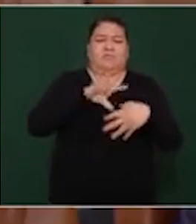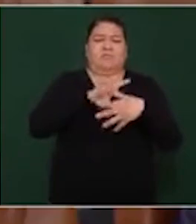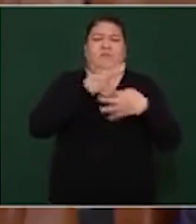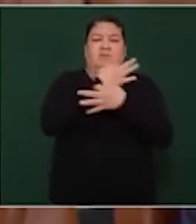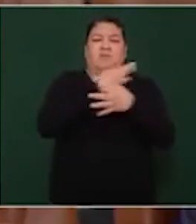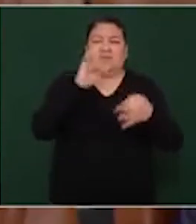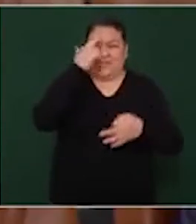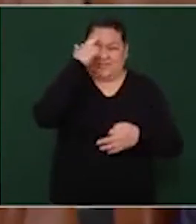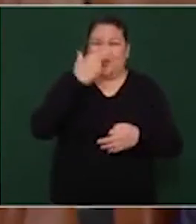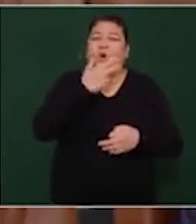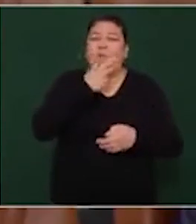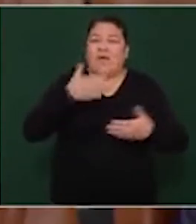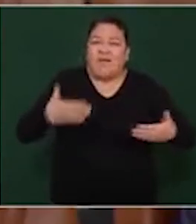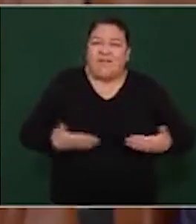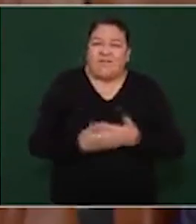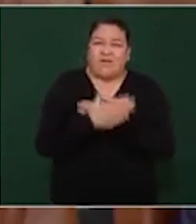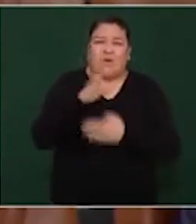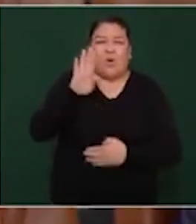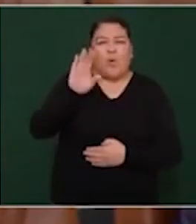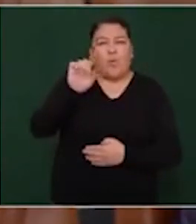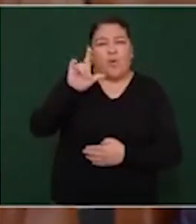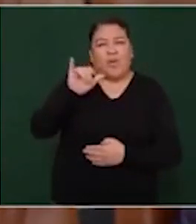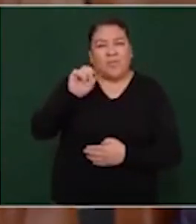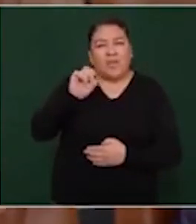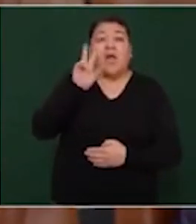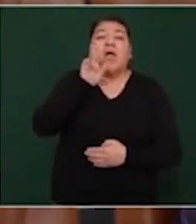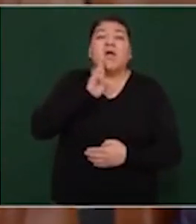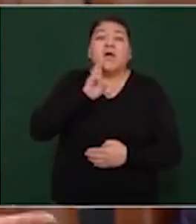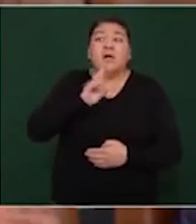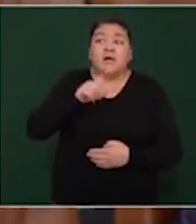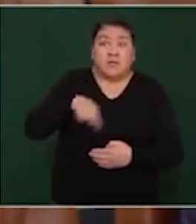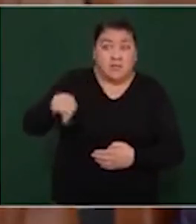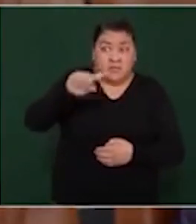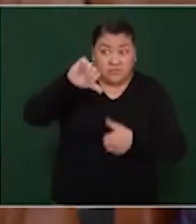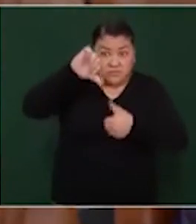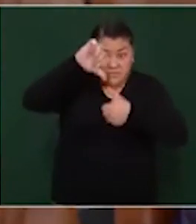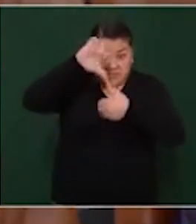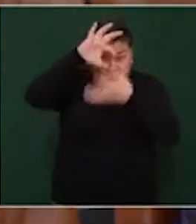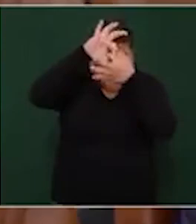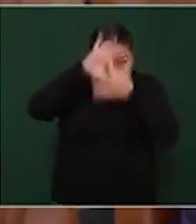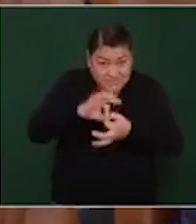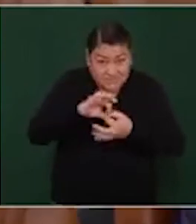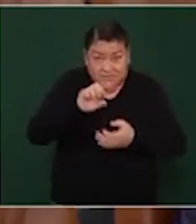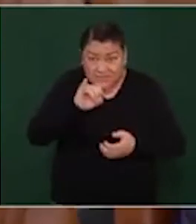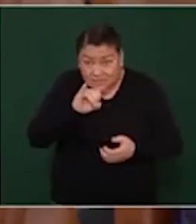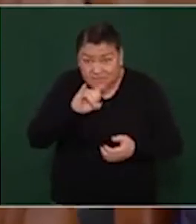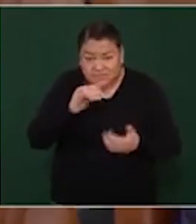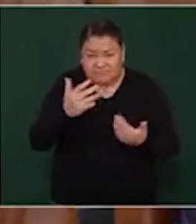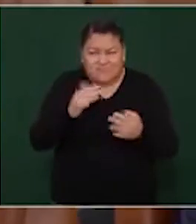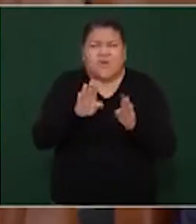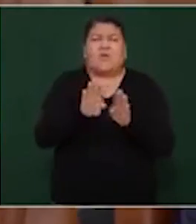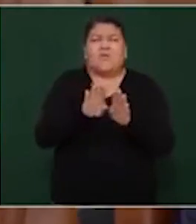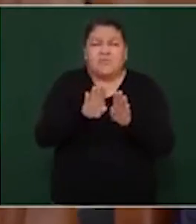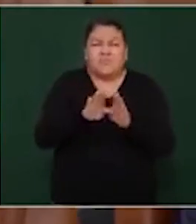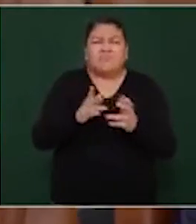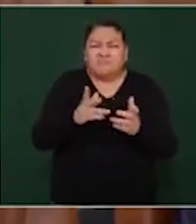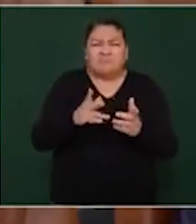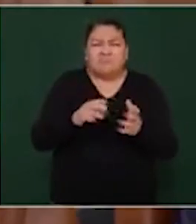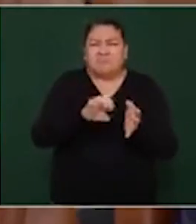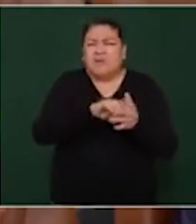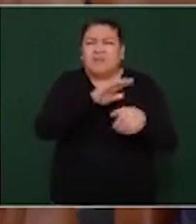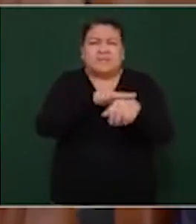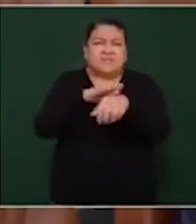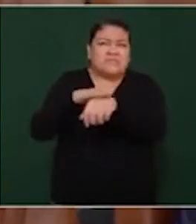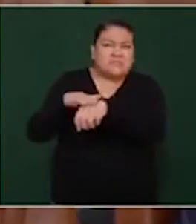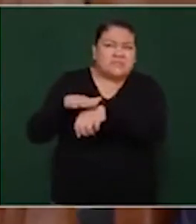natalicio de Simón Bolívar sobre una reunificación de las Américas y también sobre este llamado a